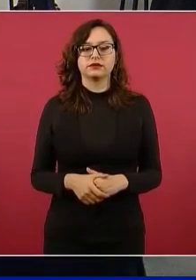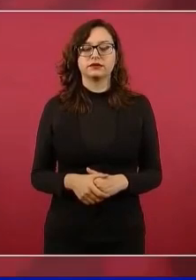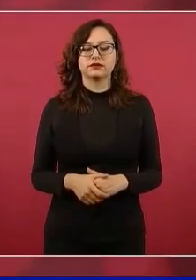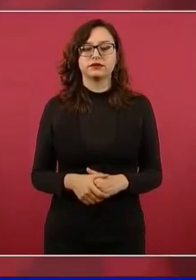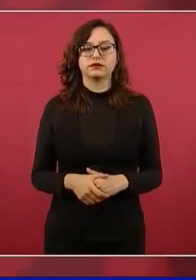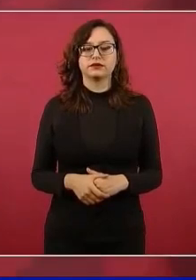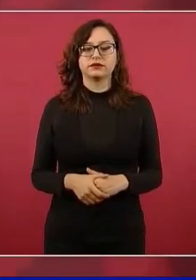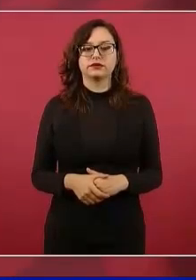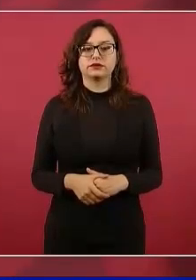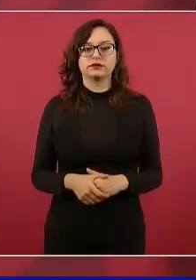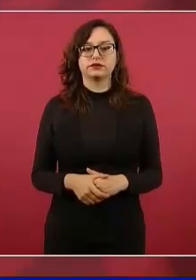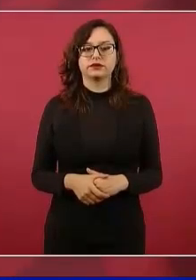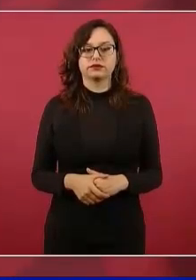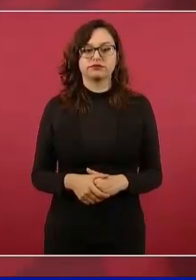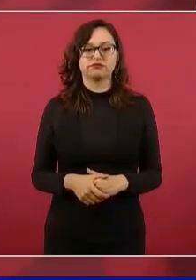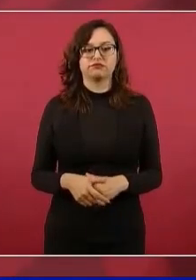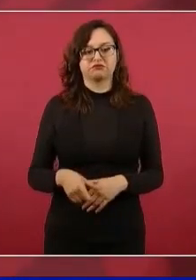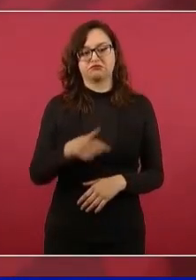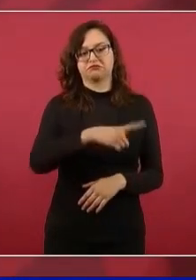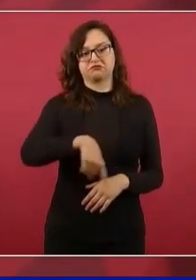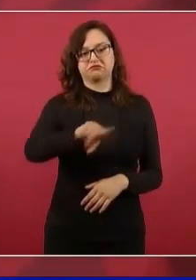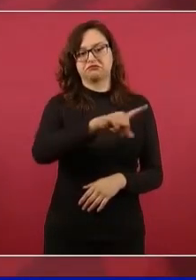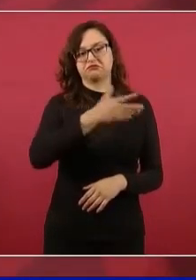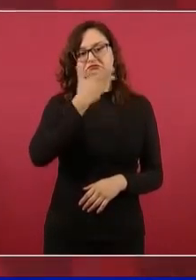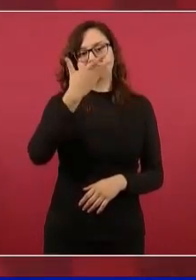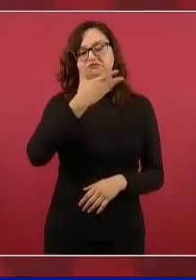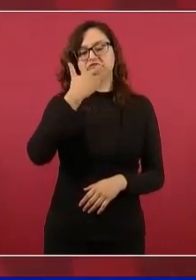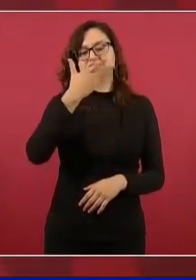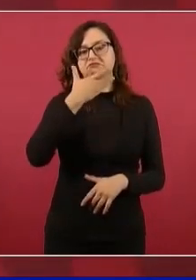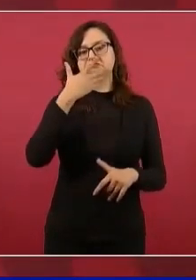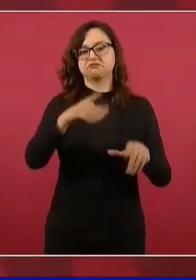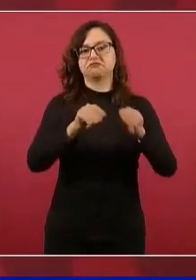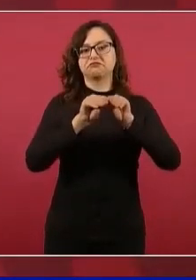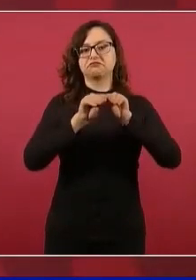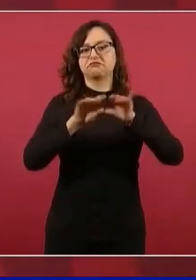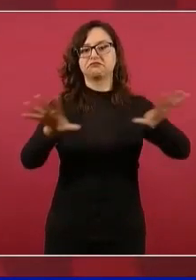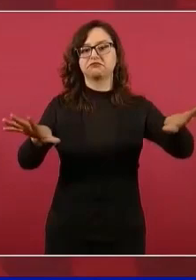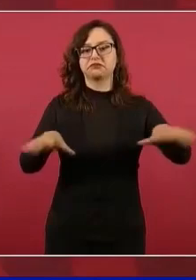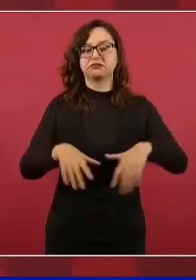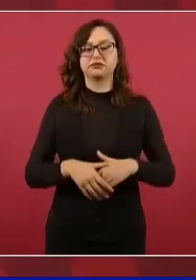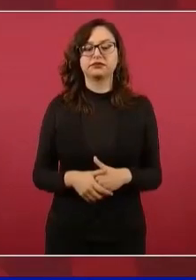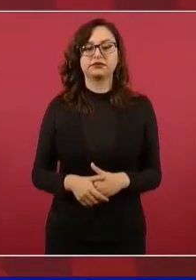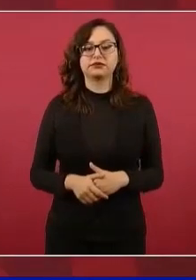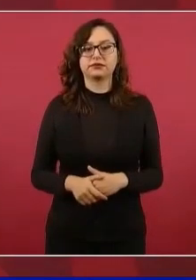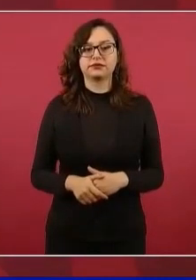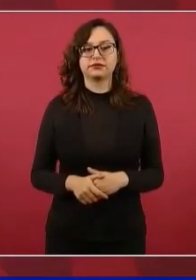como cabecean, así se le llaman al periodismo, algo así como